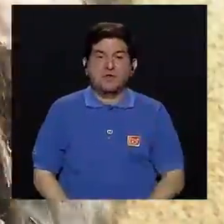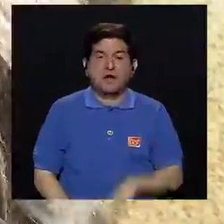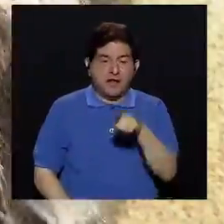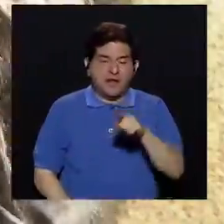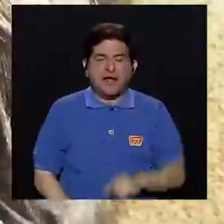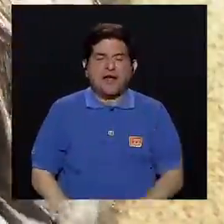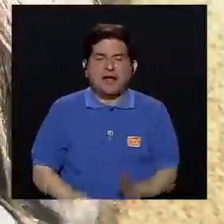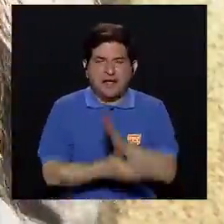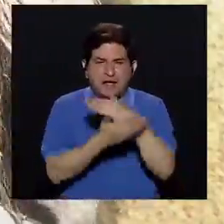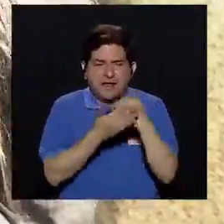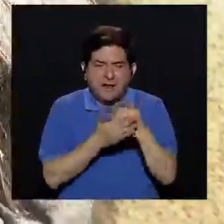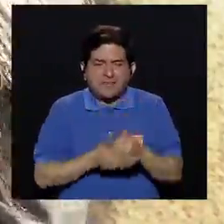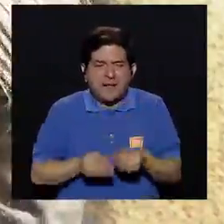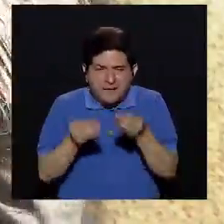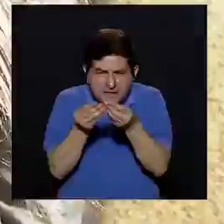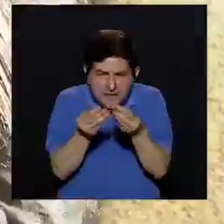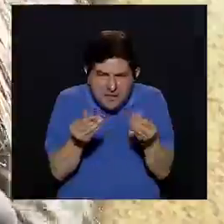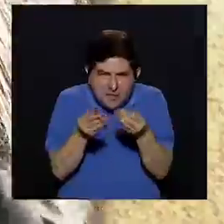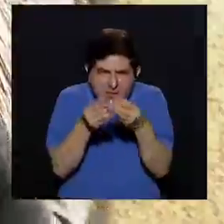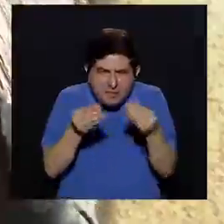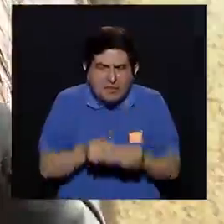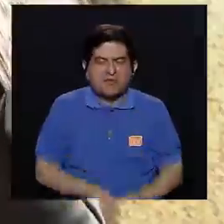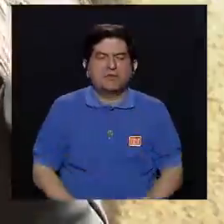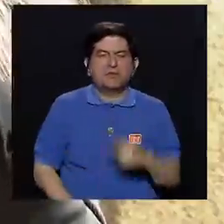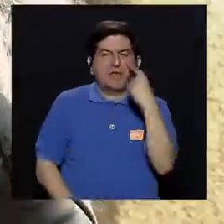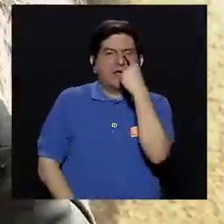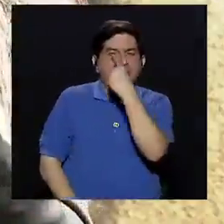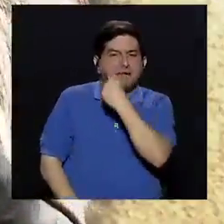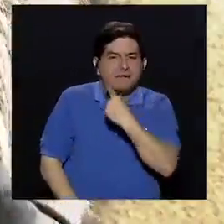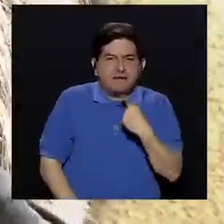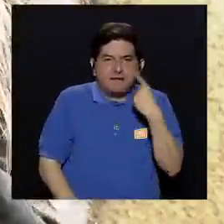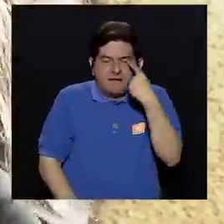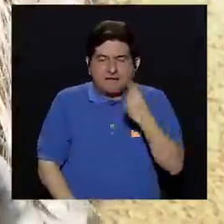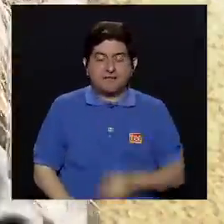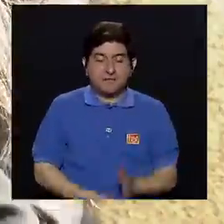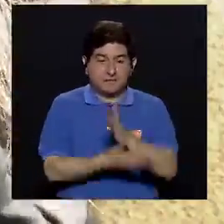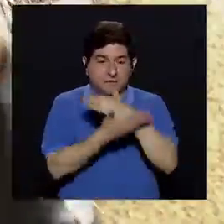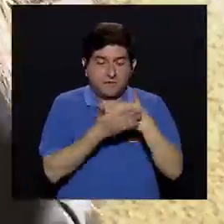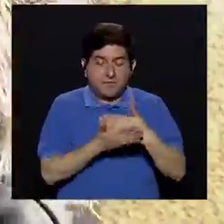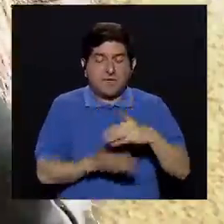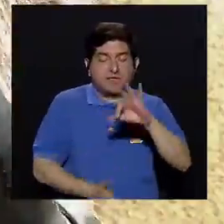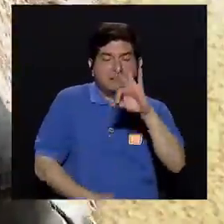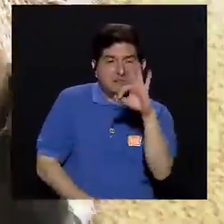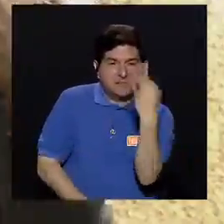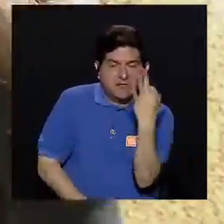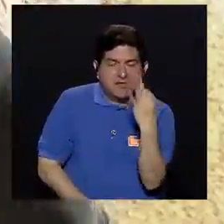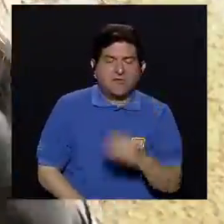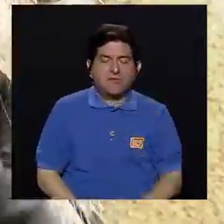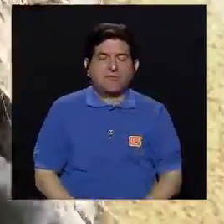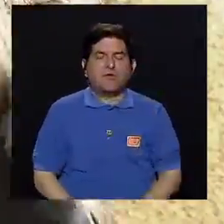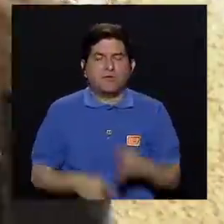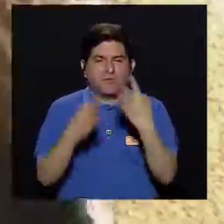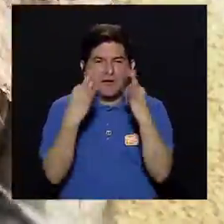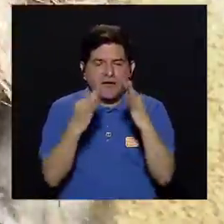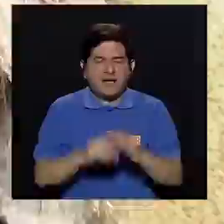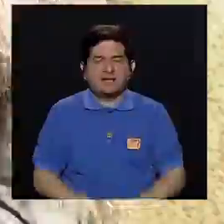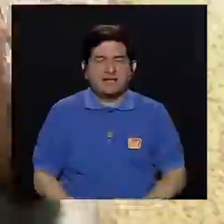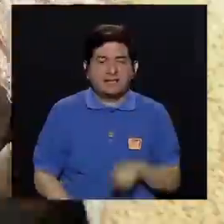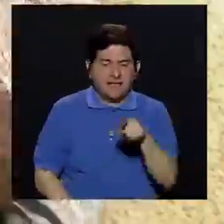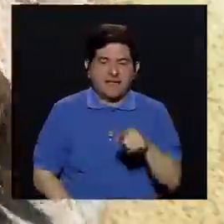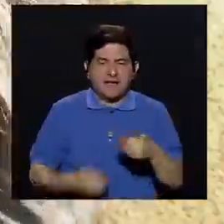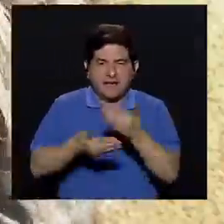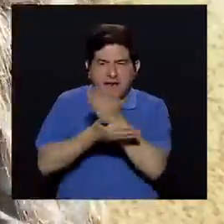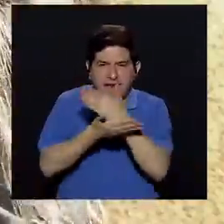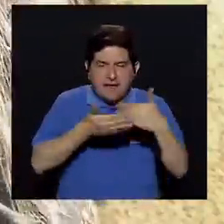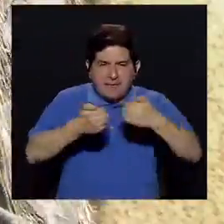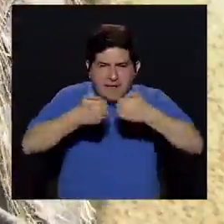moldeamiento naso alveolar, que es una sección, una parte del hospital que nos da la forma, nos ayuda a contornear los tejidos que están